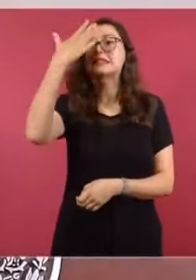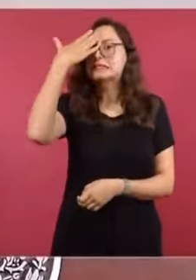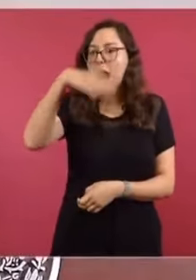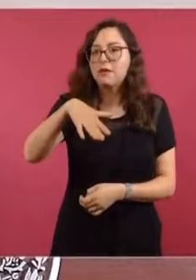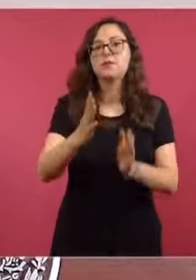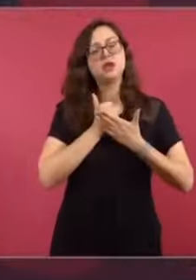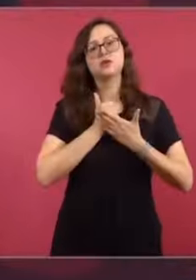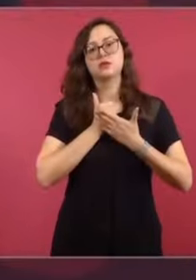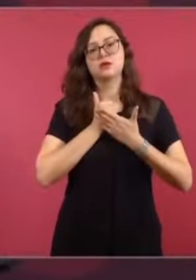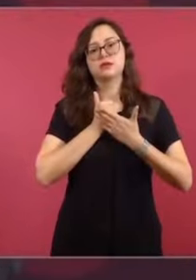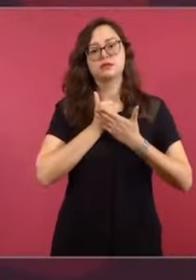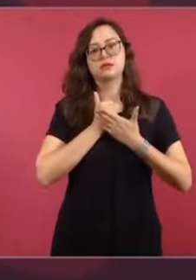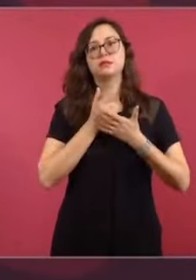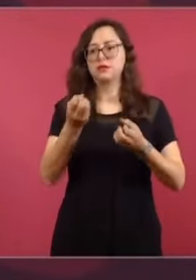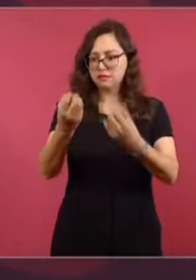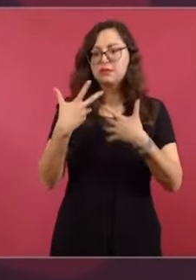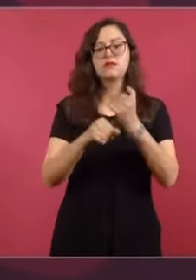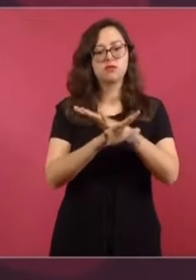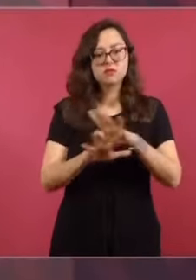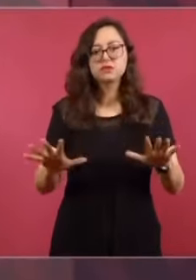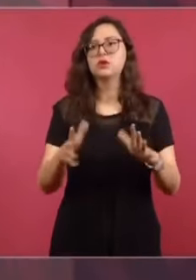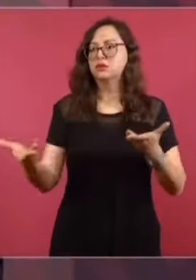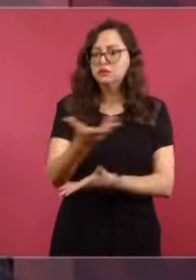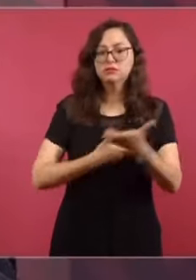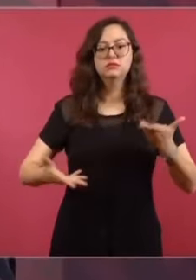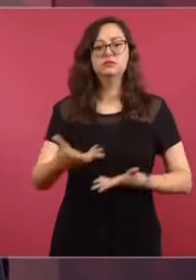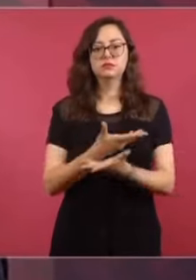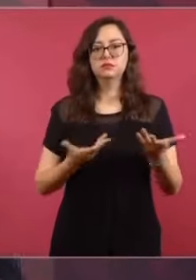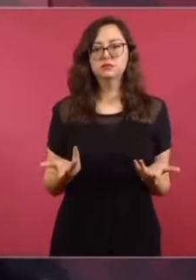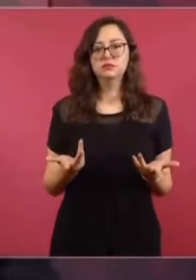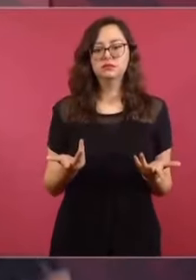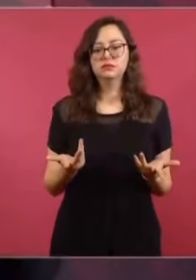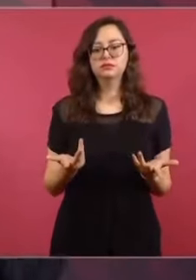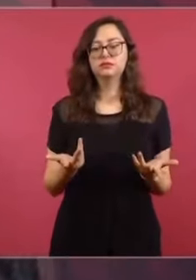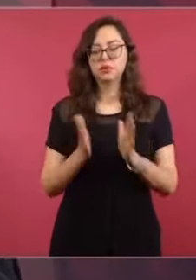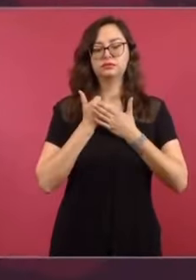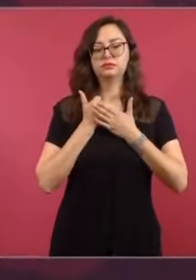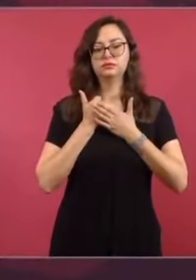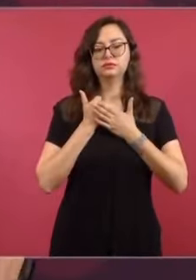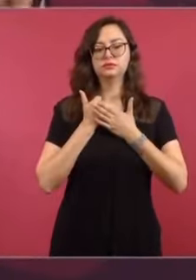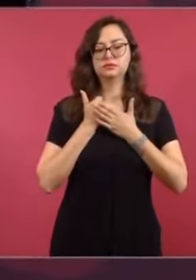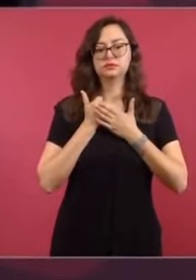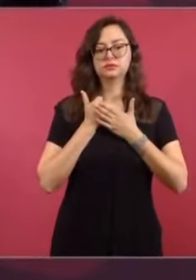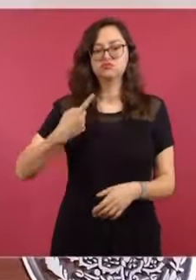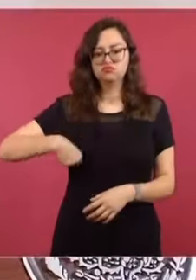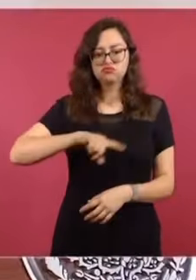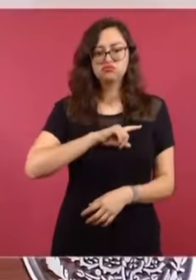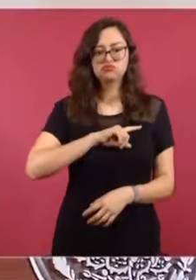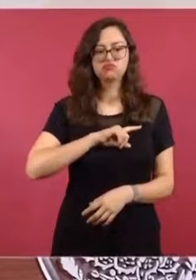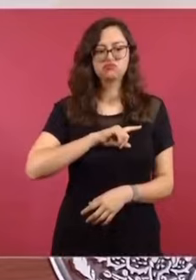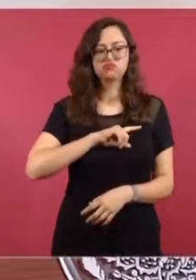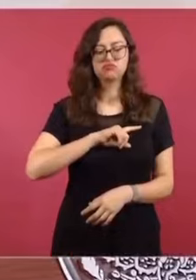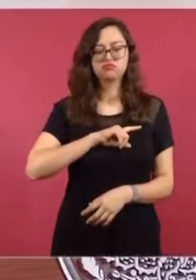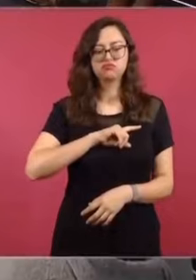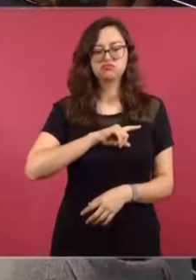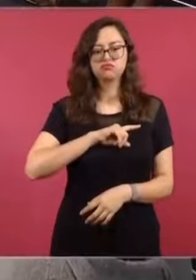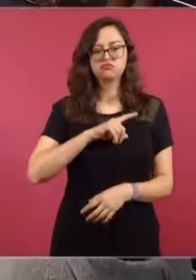pedirles que nos sigan ayudando, que sigan cooperando. Y quienes no lo están haciendo, que nos ayuden. Y nosotros vamos a